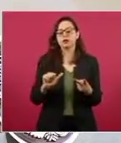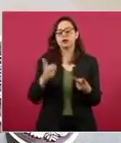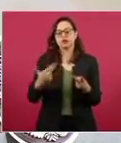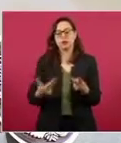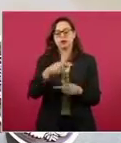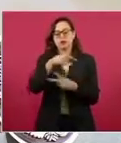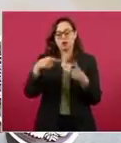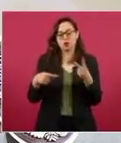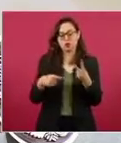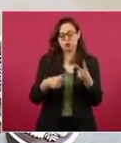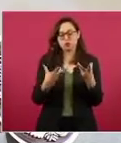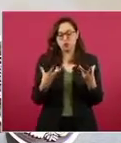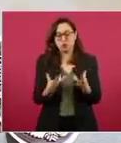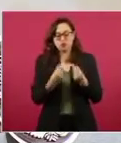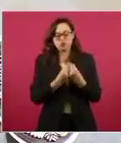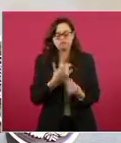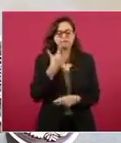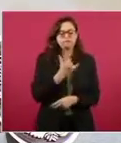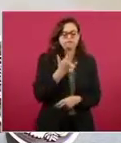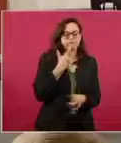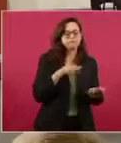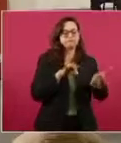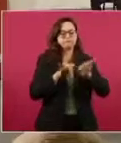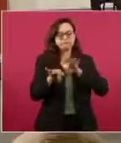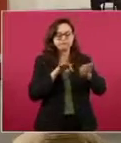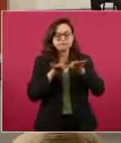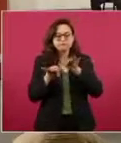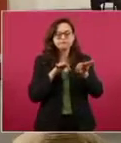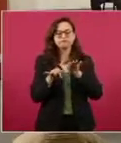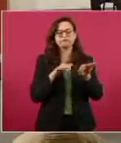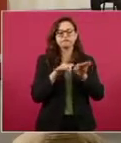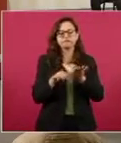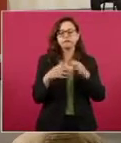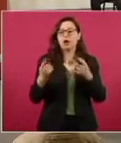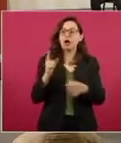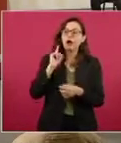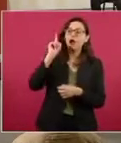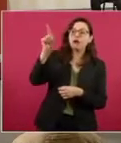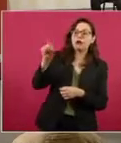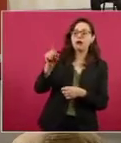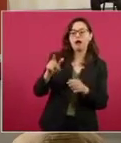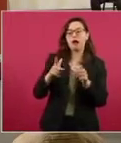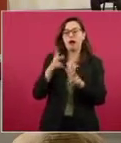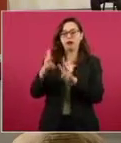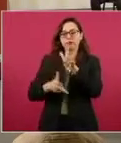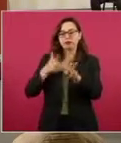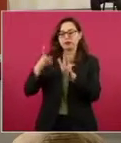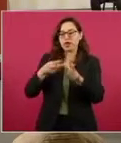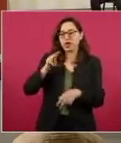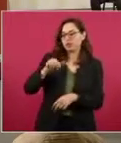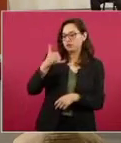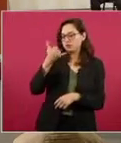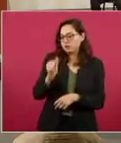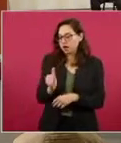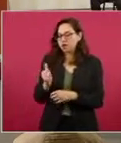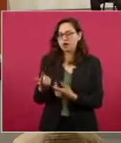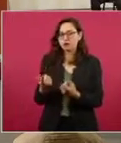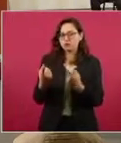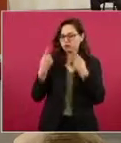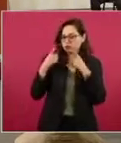arduo, intenso trabajo para acompañar el proyecto prioritario del Tren Maya